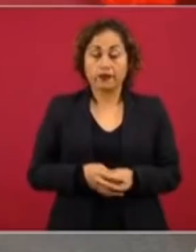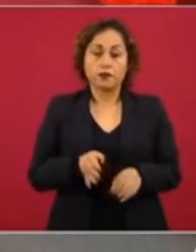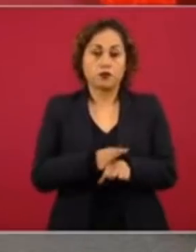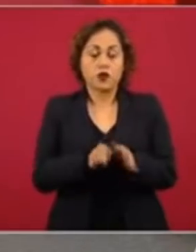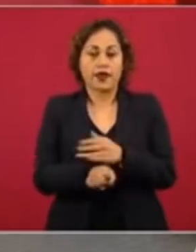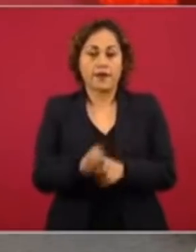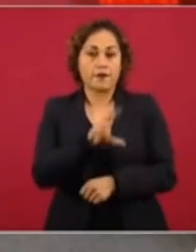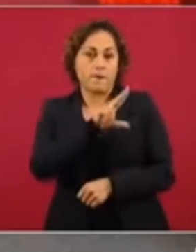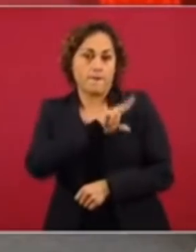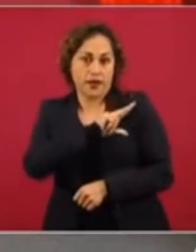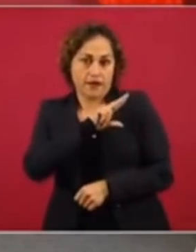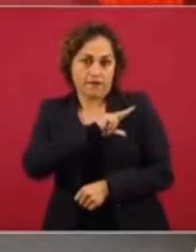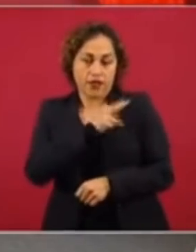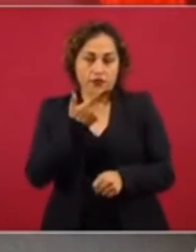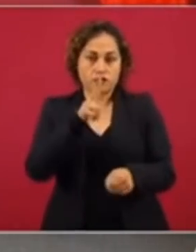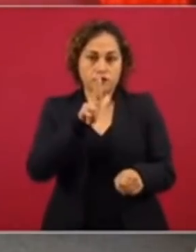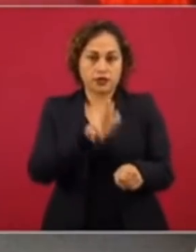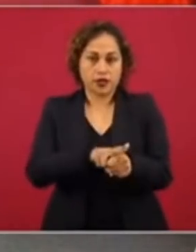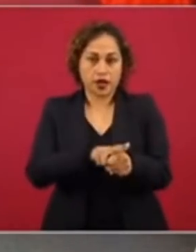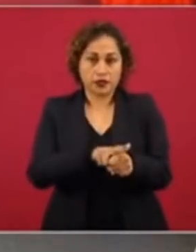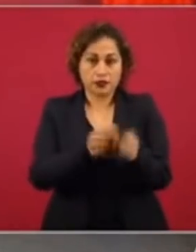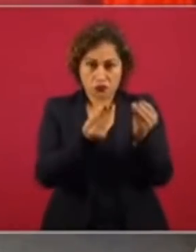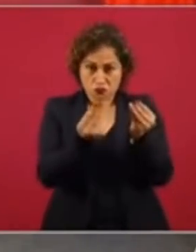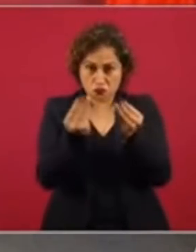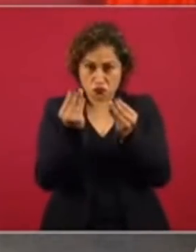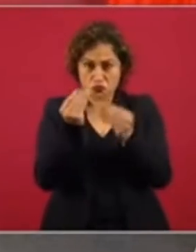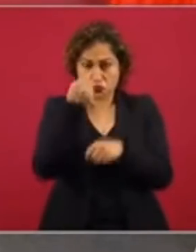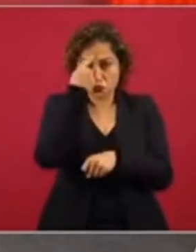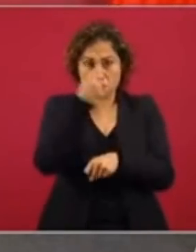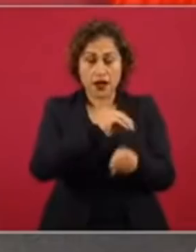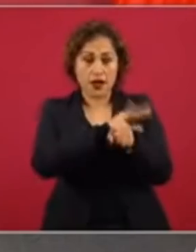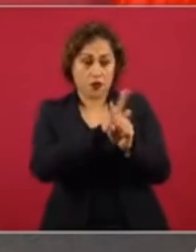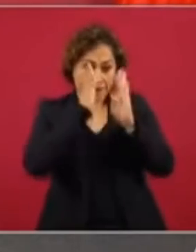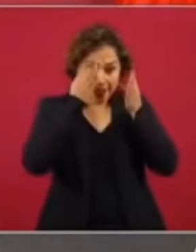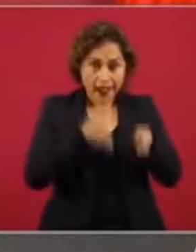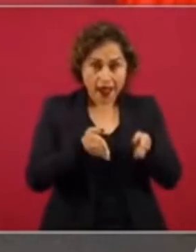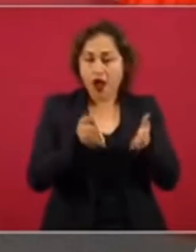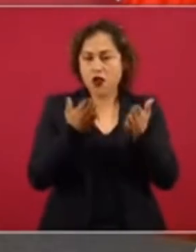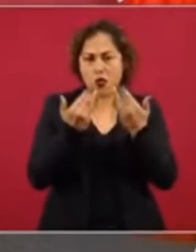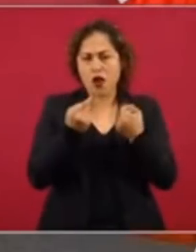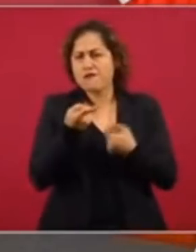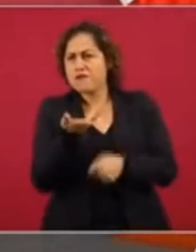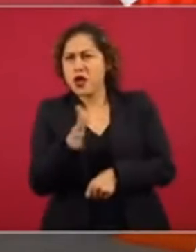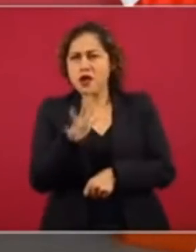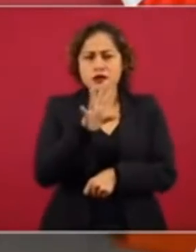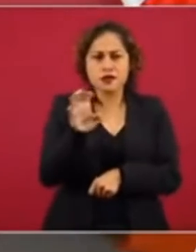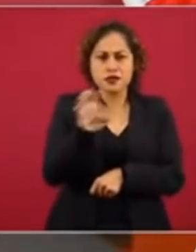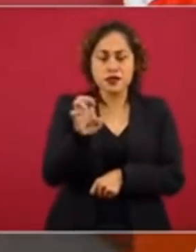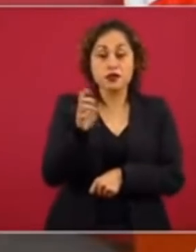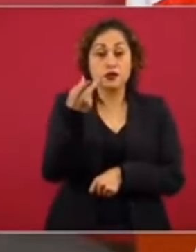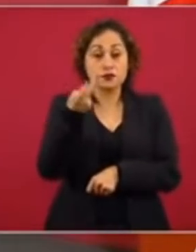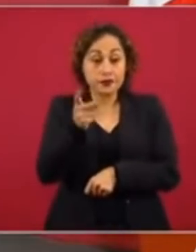hospitales privados para atender COVID, son alrededor de 500. De todas maneras, los que trabajan